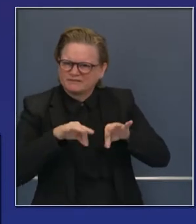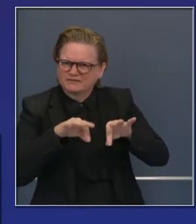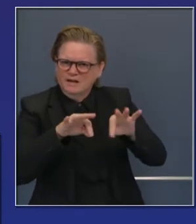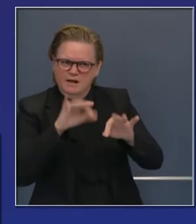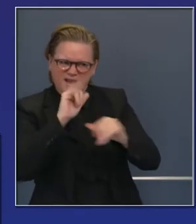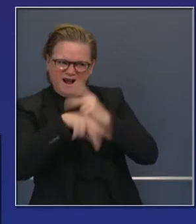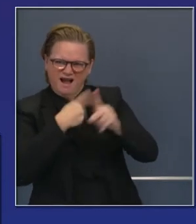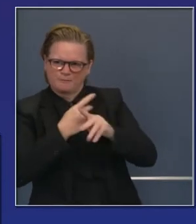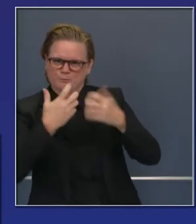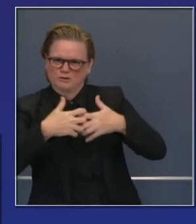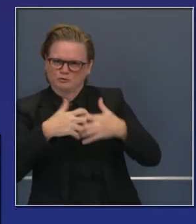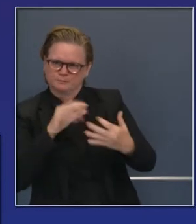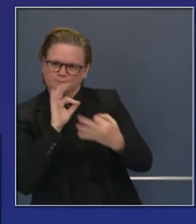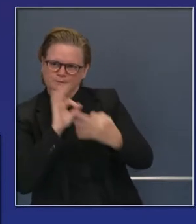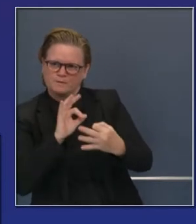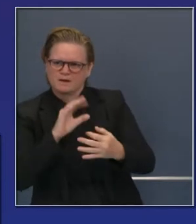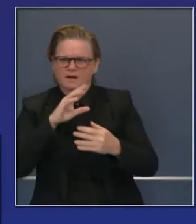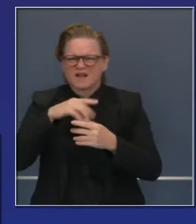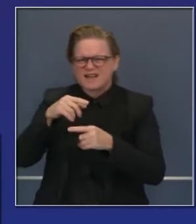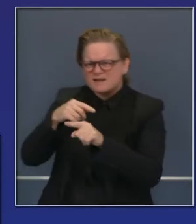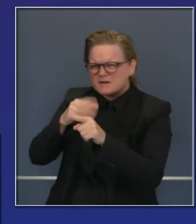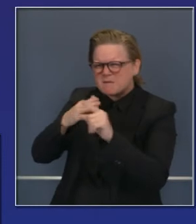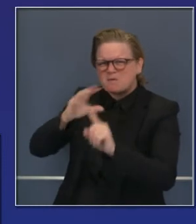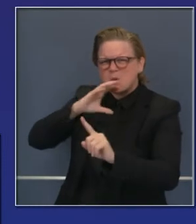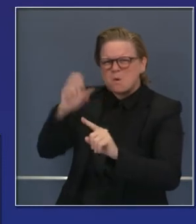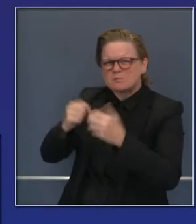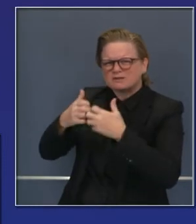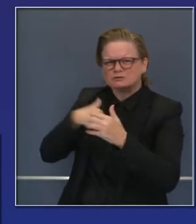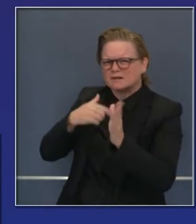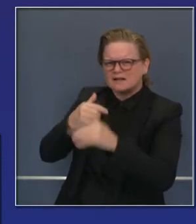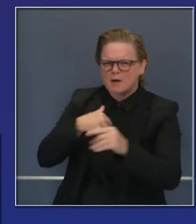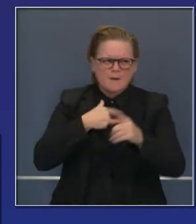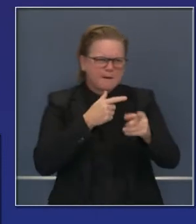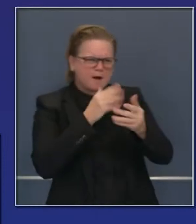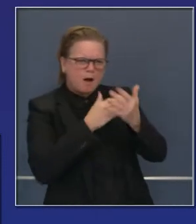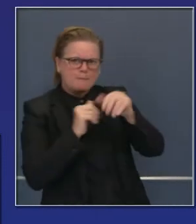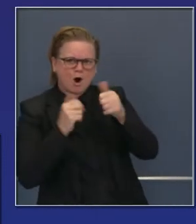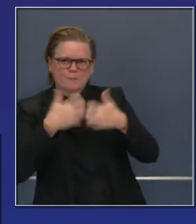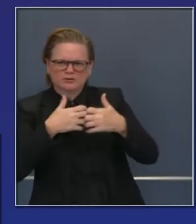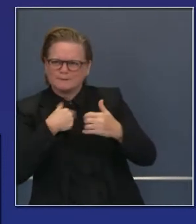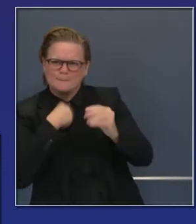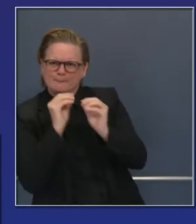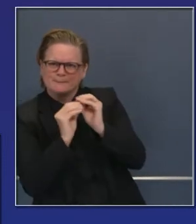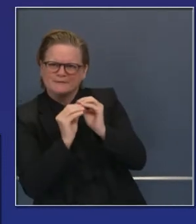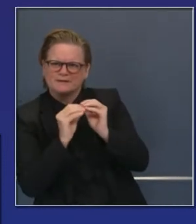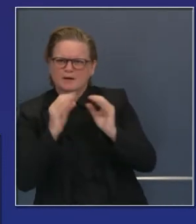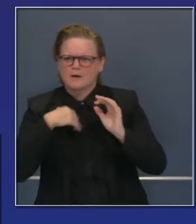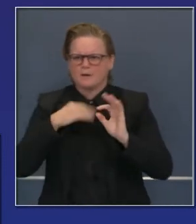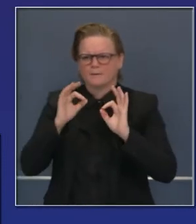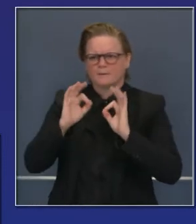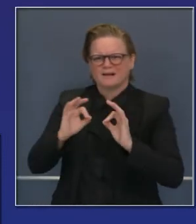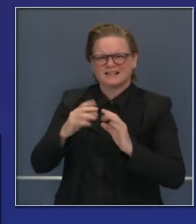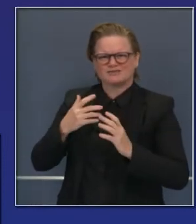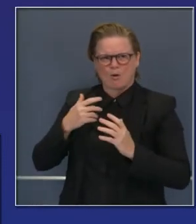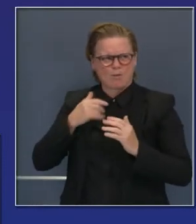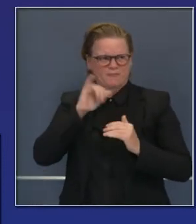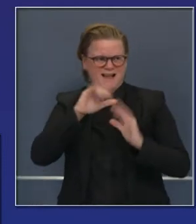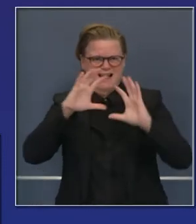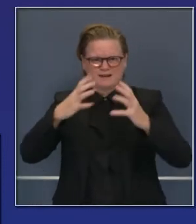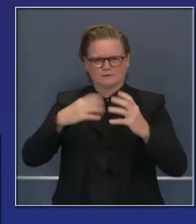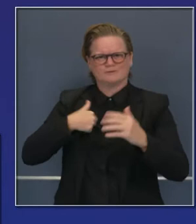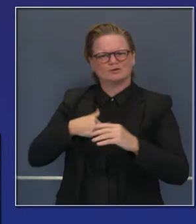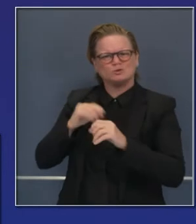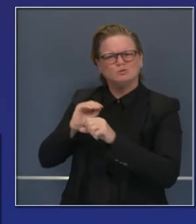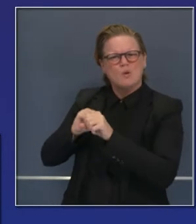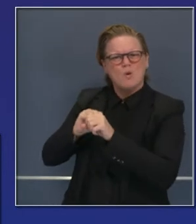considerable. Hemos reconstruido algunos ventiladores viejos, por si son necesarios también. Así que,